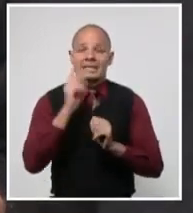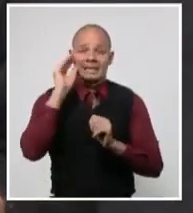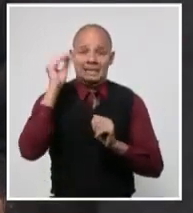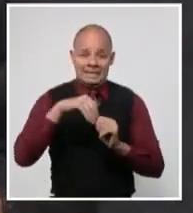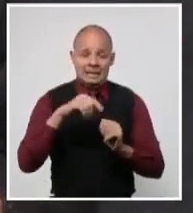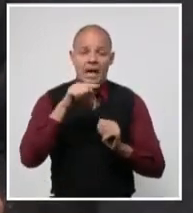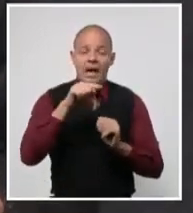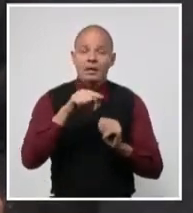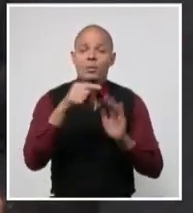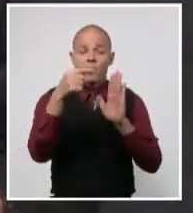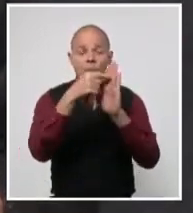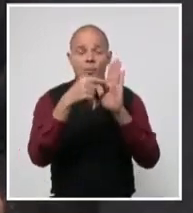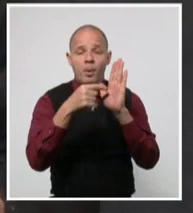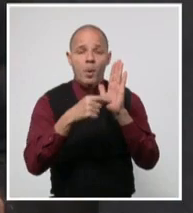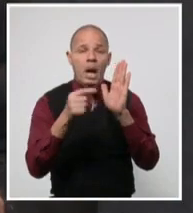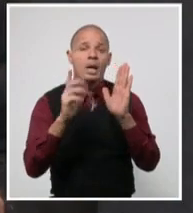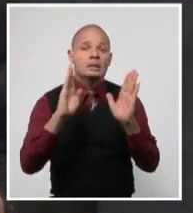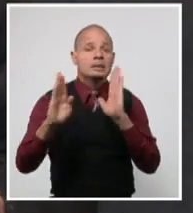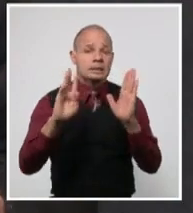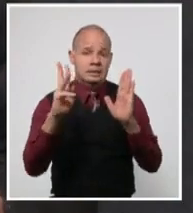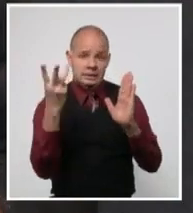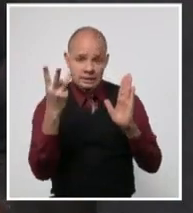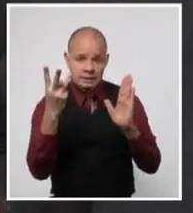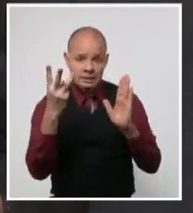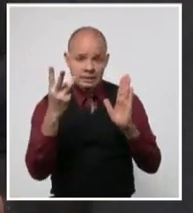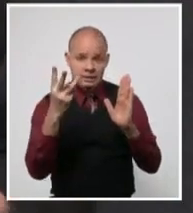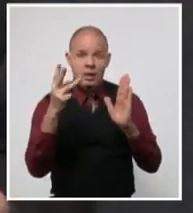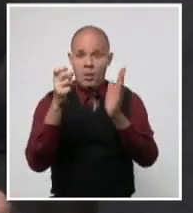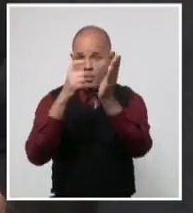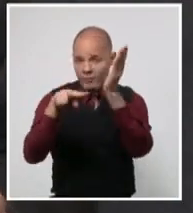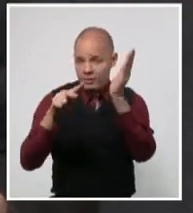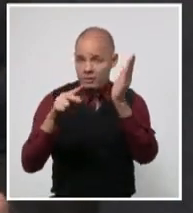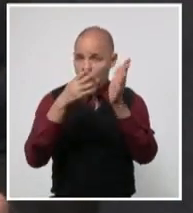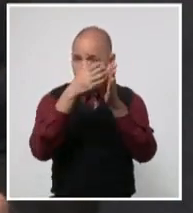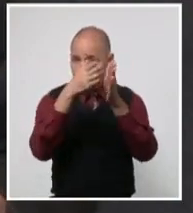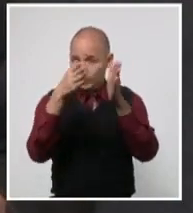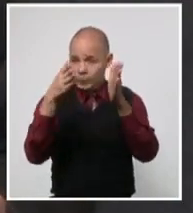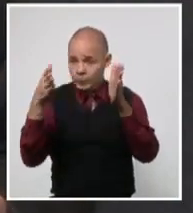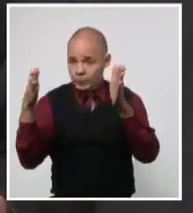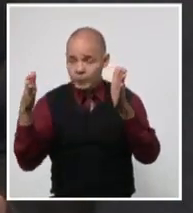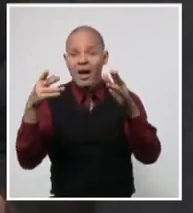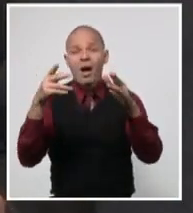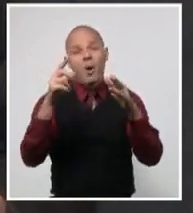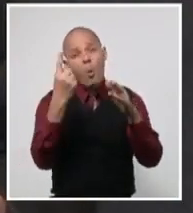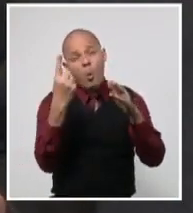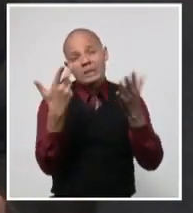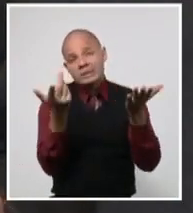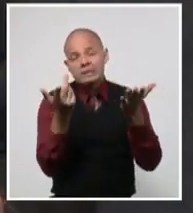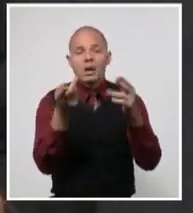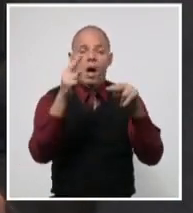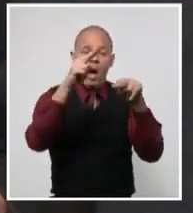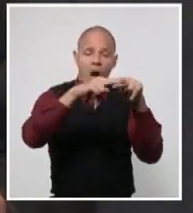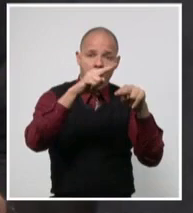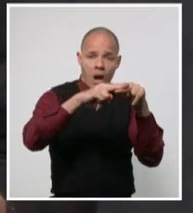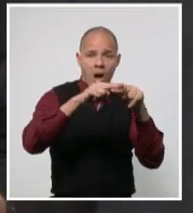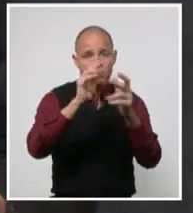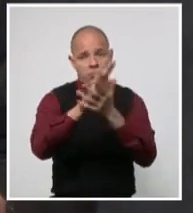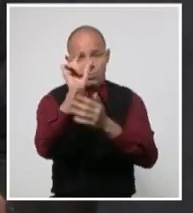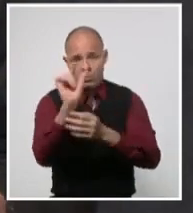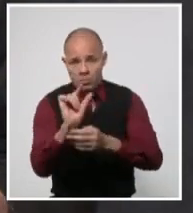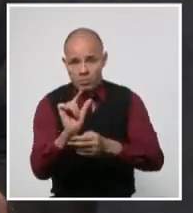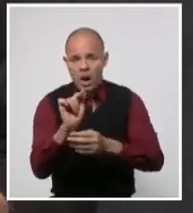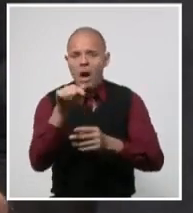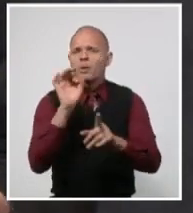tercera fase para todas las provincias del país, excepto La Habana y Mayabeque, será a